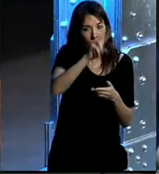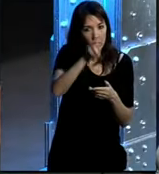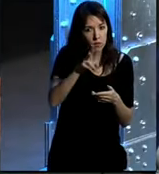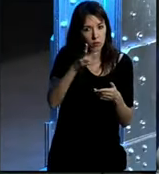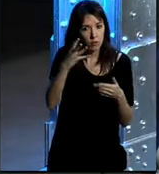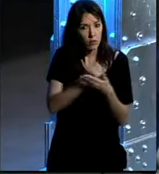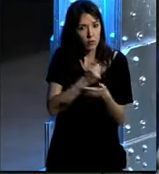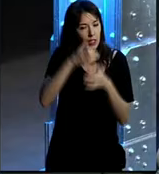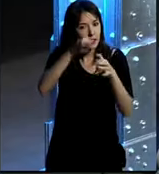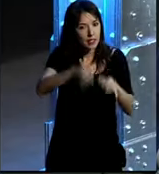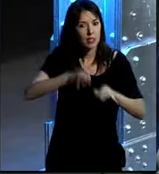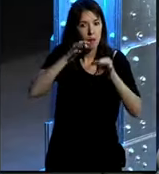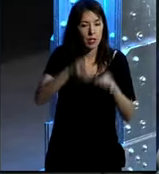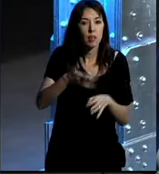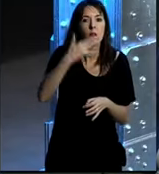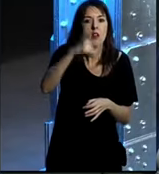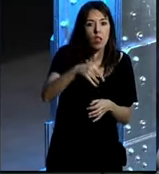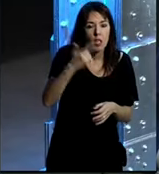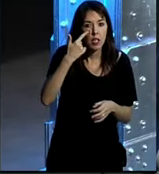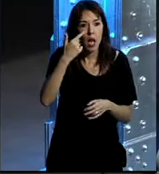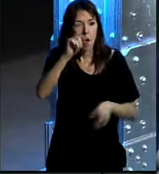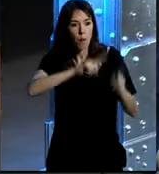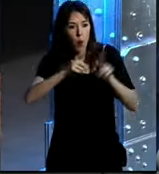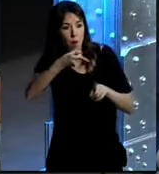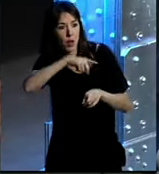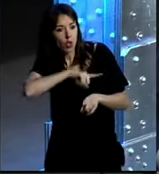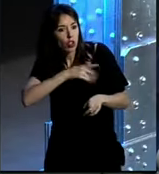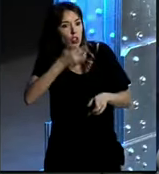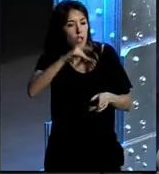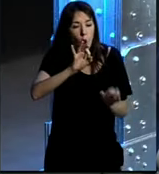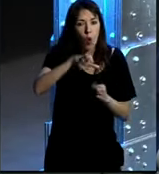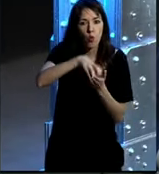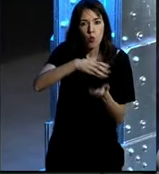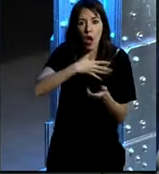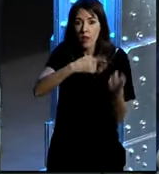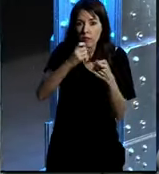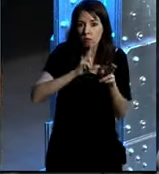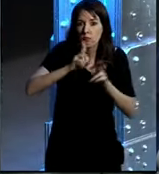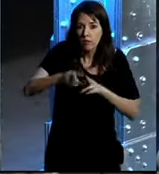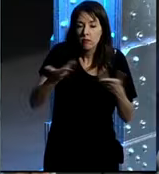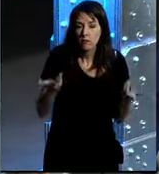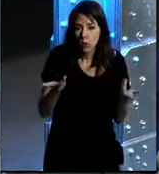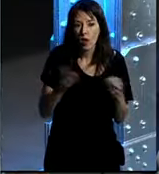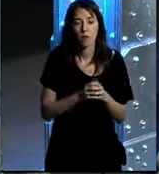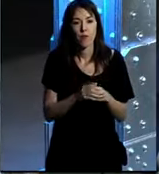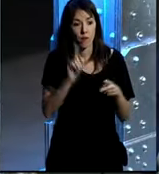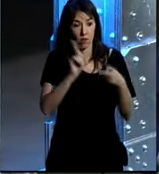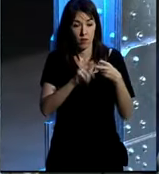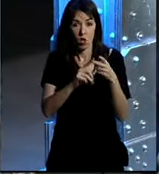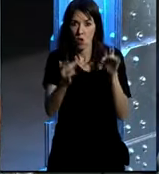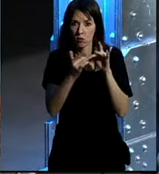y monitorizar permanentemente quién tiene un problema con nosotros o quién tiene una duda que quiera resolver en segundo lugar